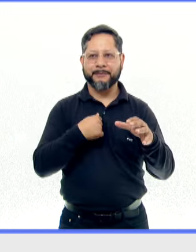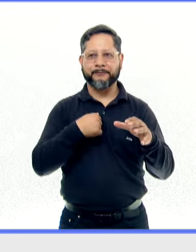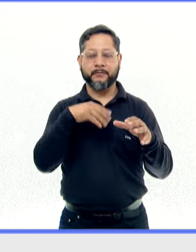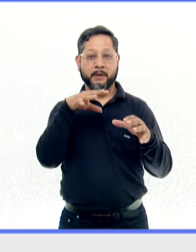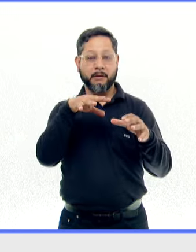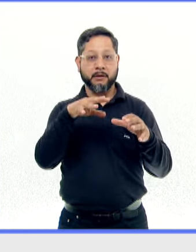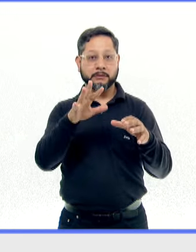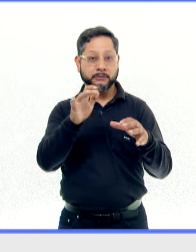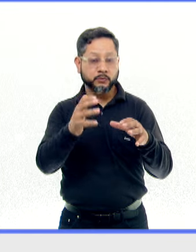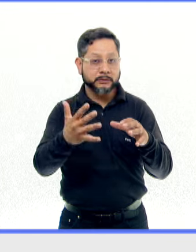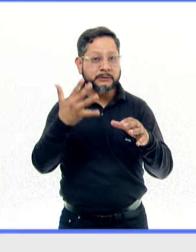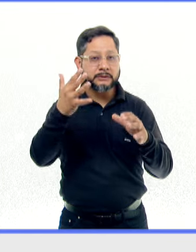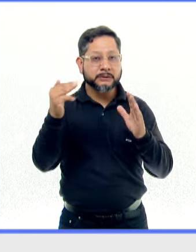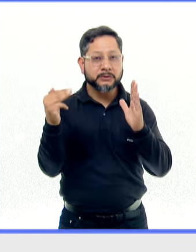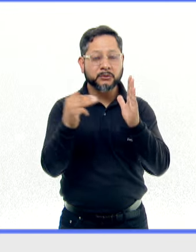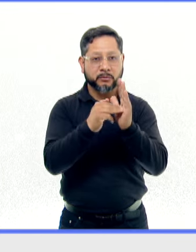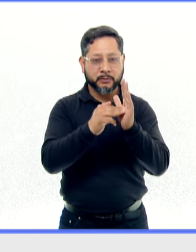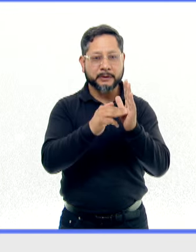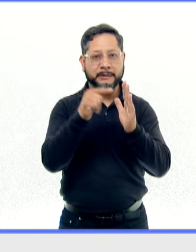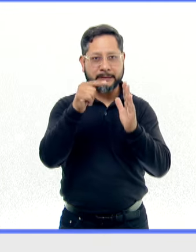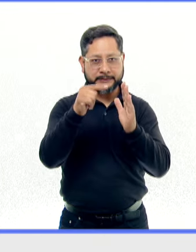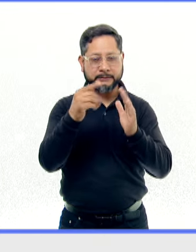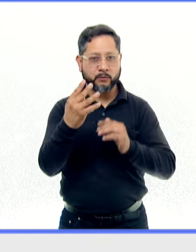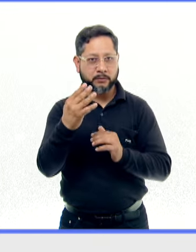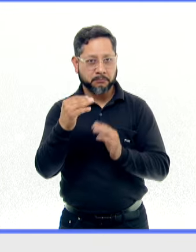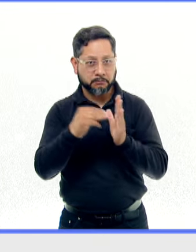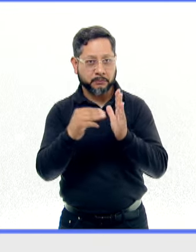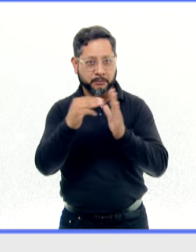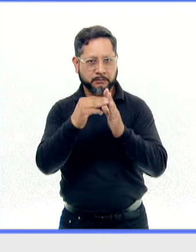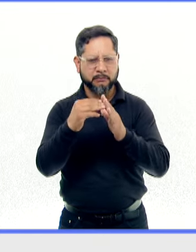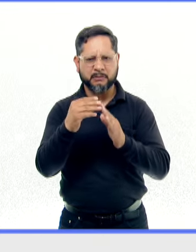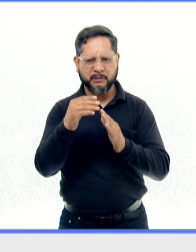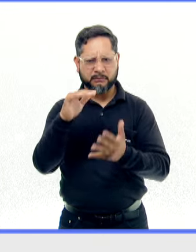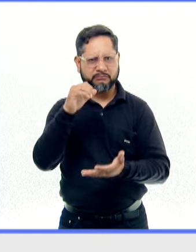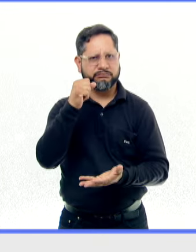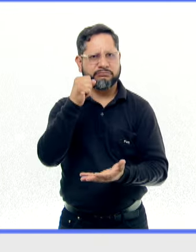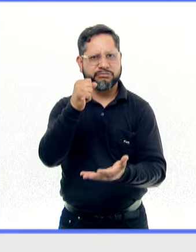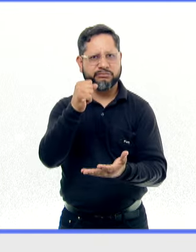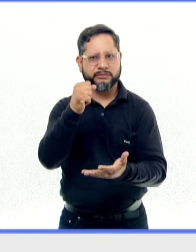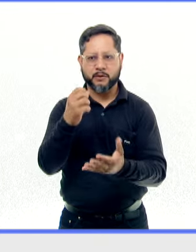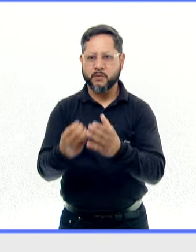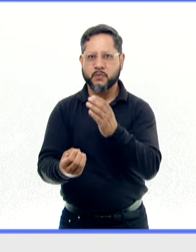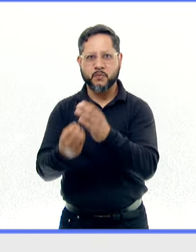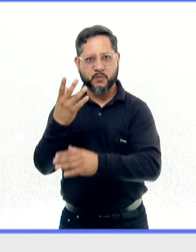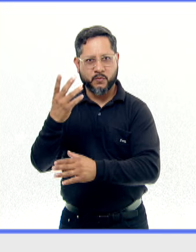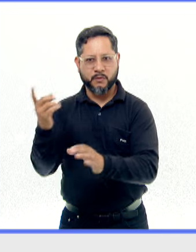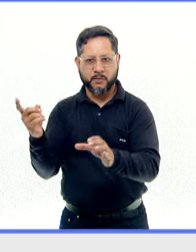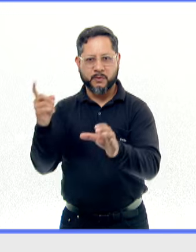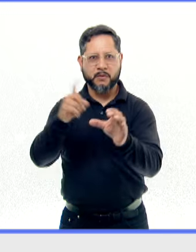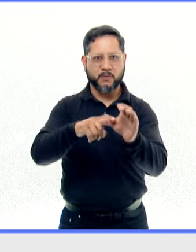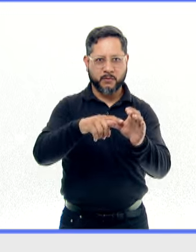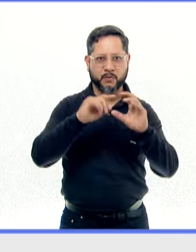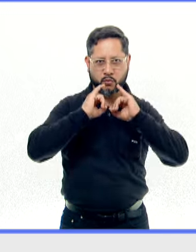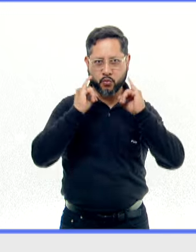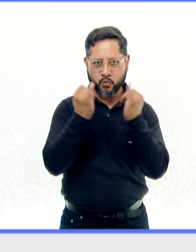55 mil 951.4 millones de pesos, nombró a una nueva integrante de la Junta de Gobierno y creó el